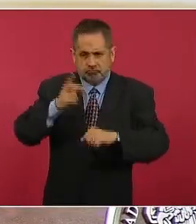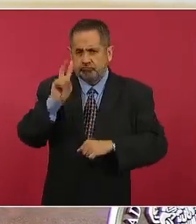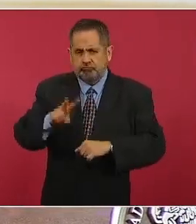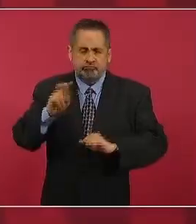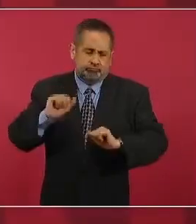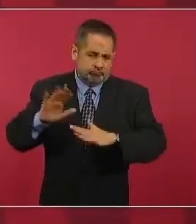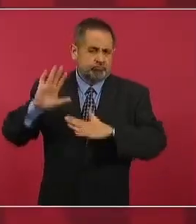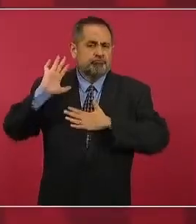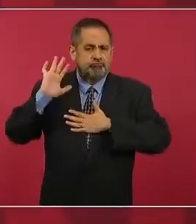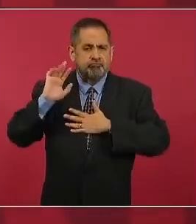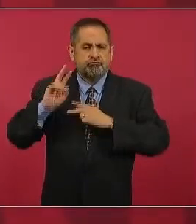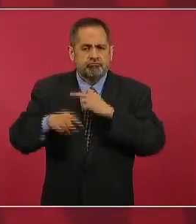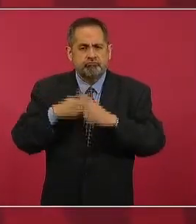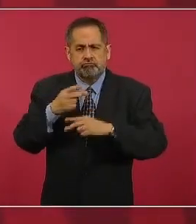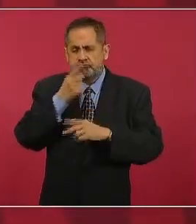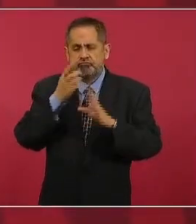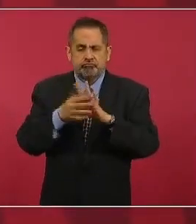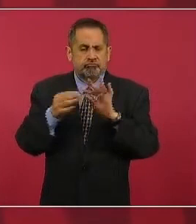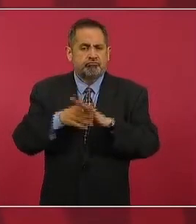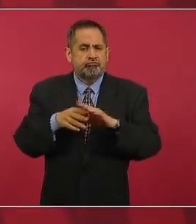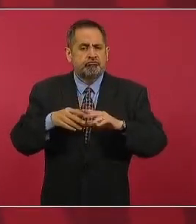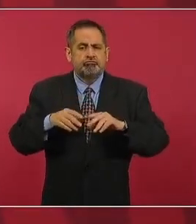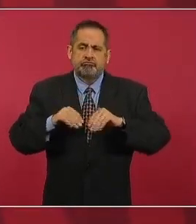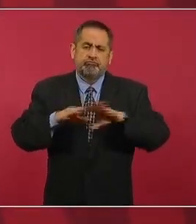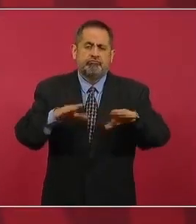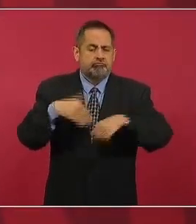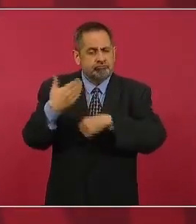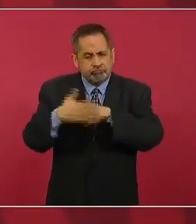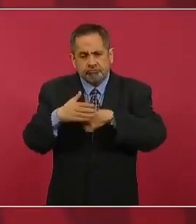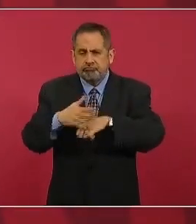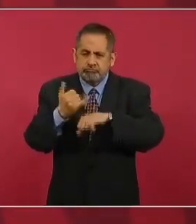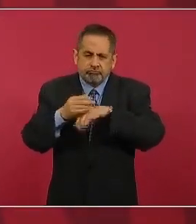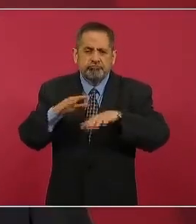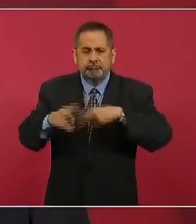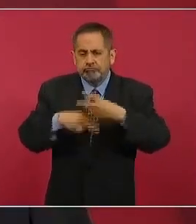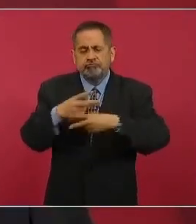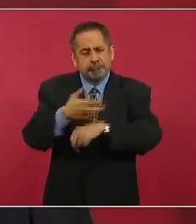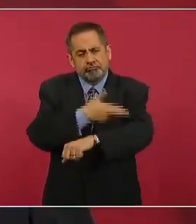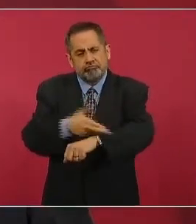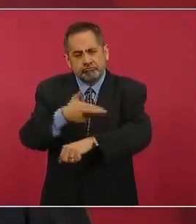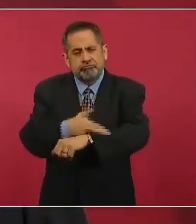también de que se iba a actuar